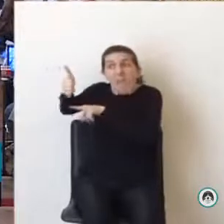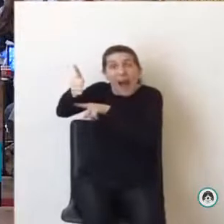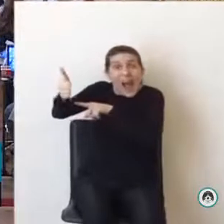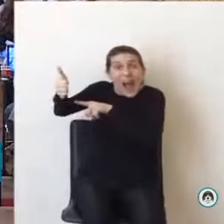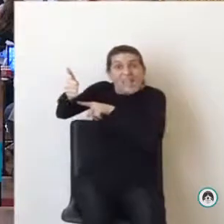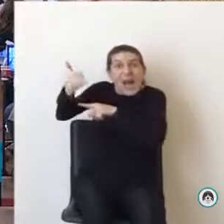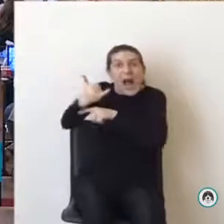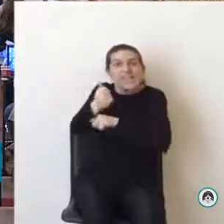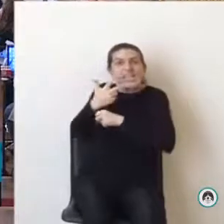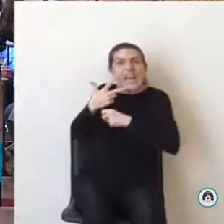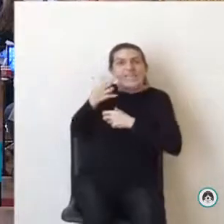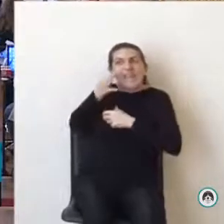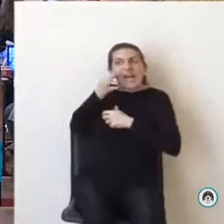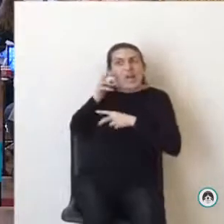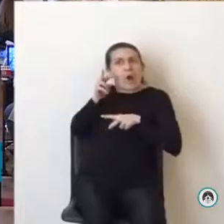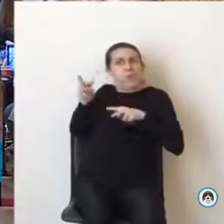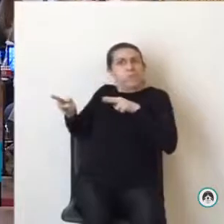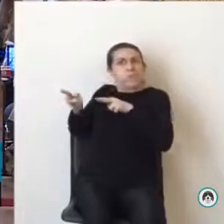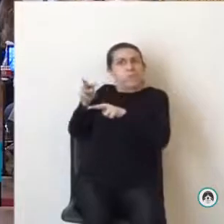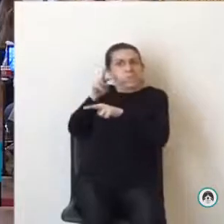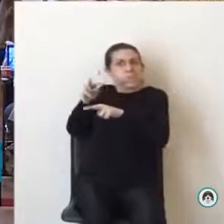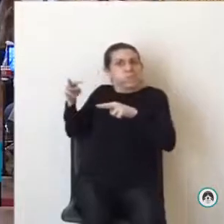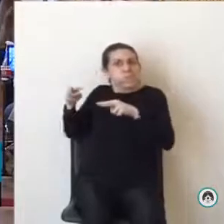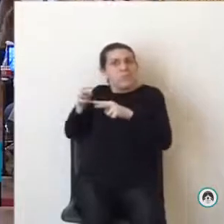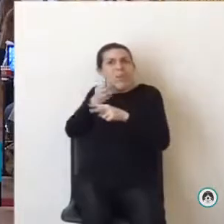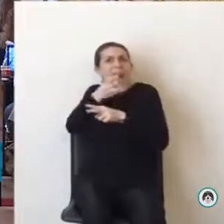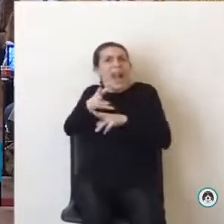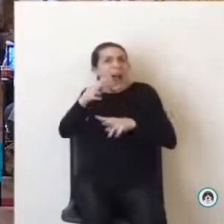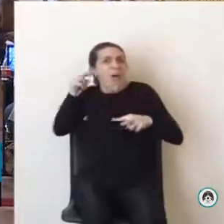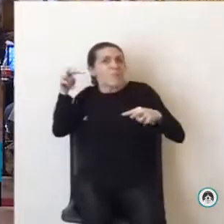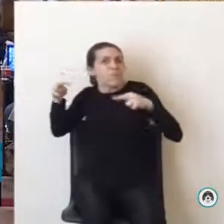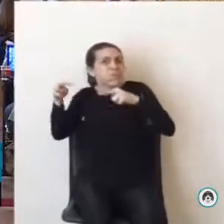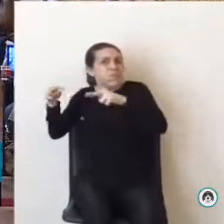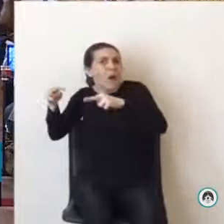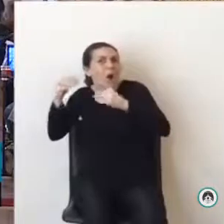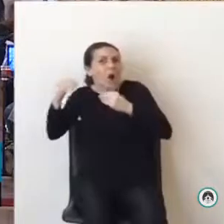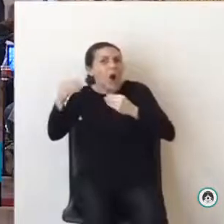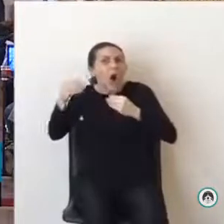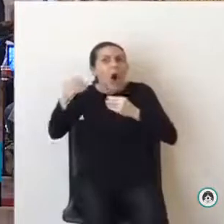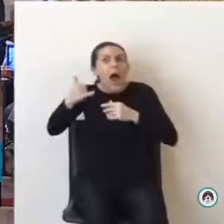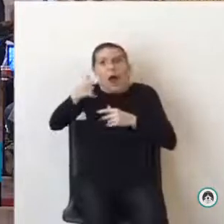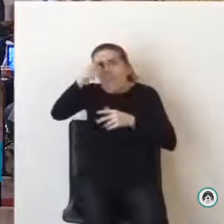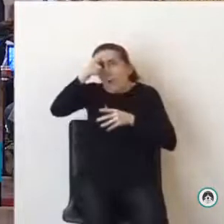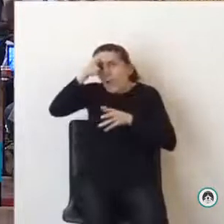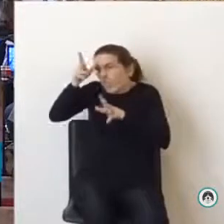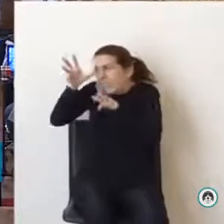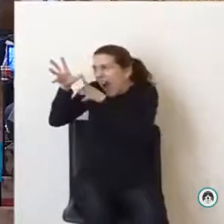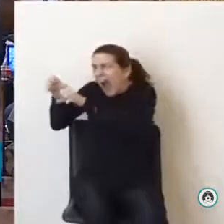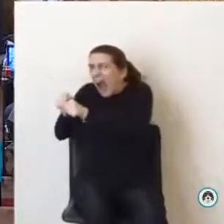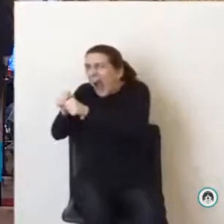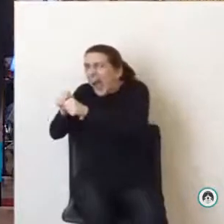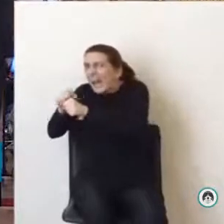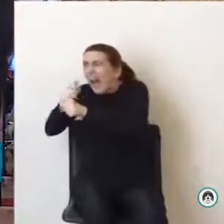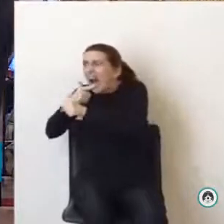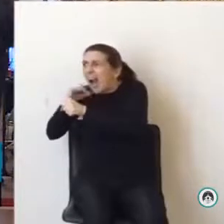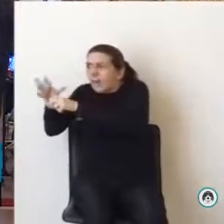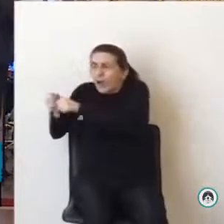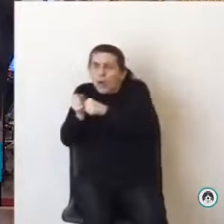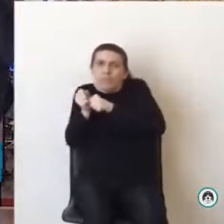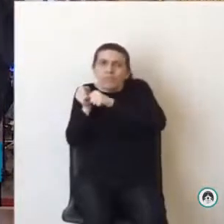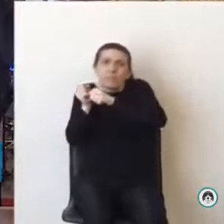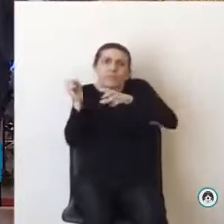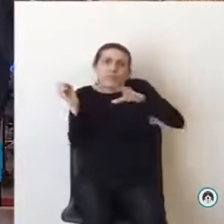que dicen haberlo visto también que fue subido a un modelo policial. La desesperación de su mamá,